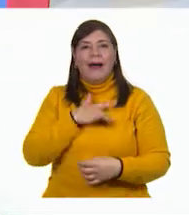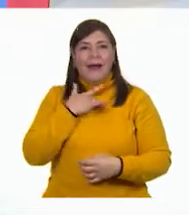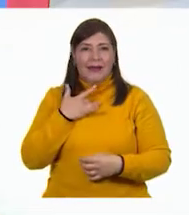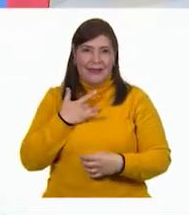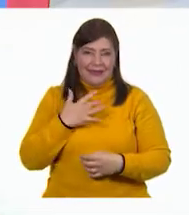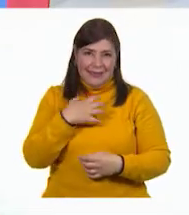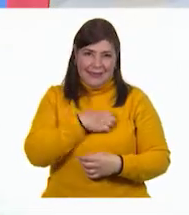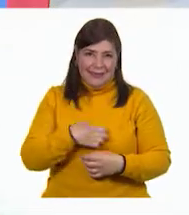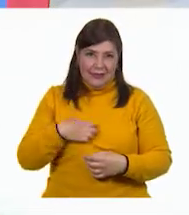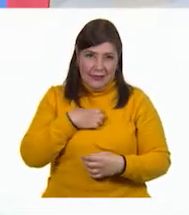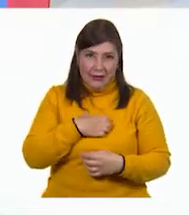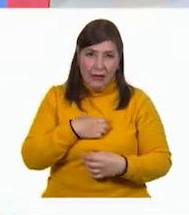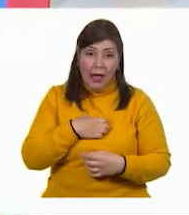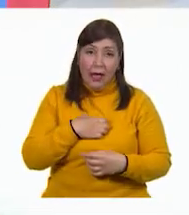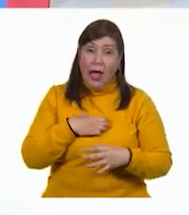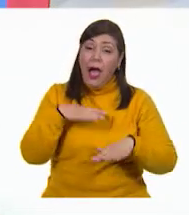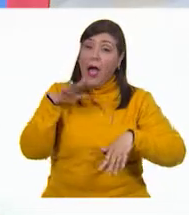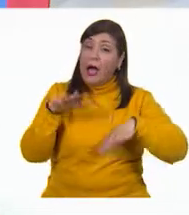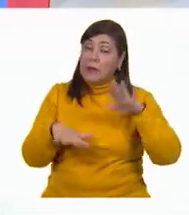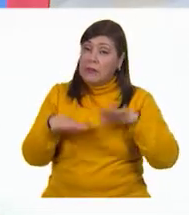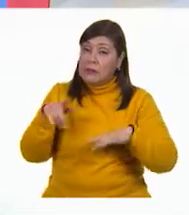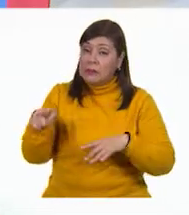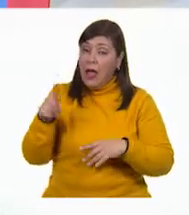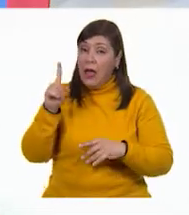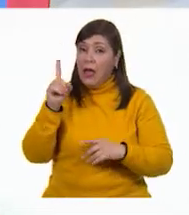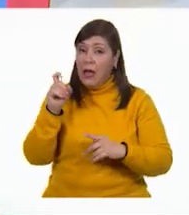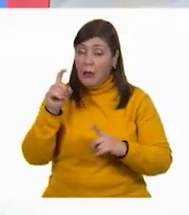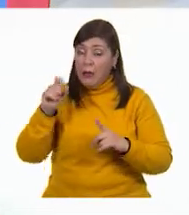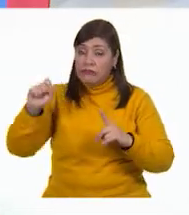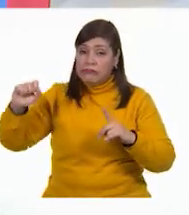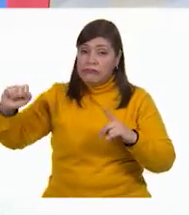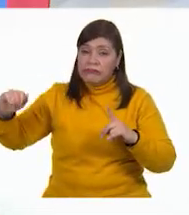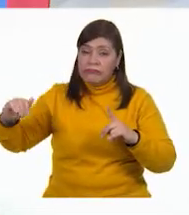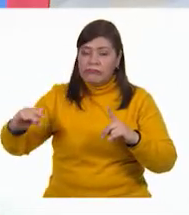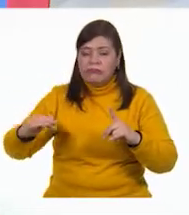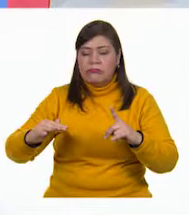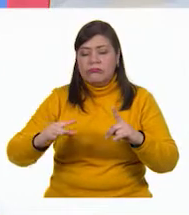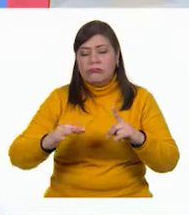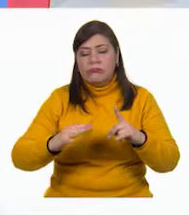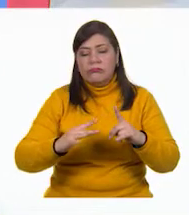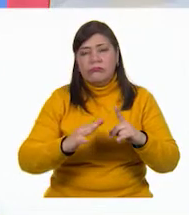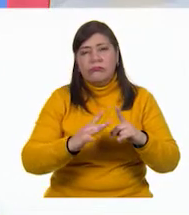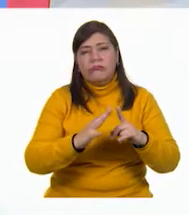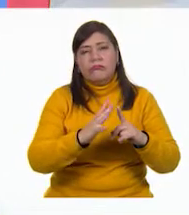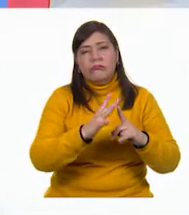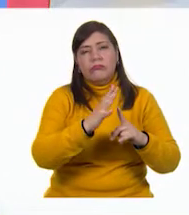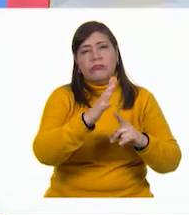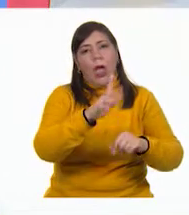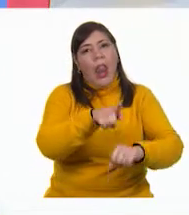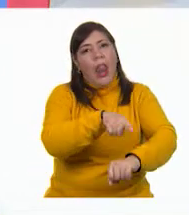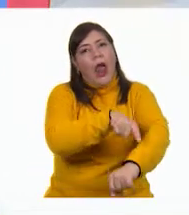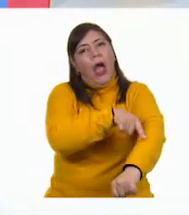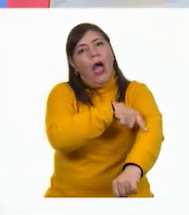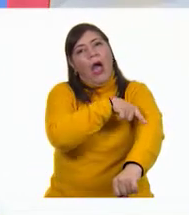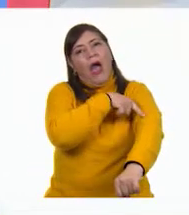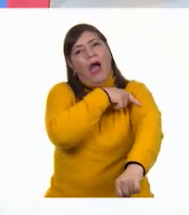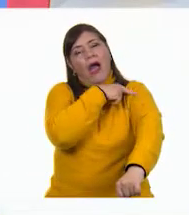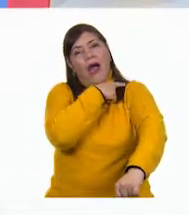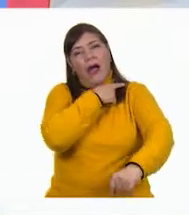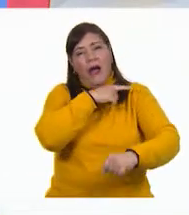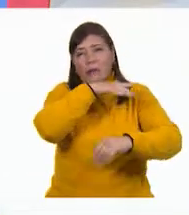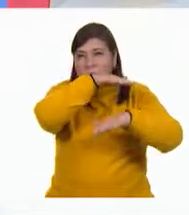A veces ella se extendía infinita como el horizonte.